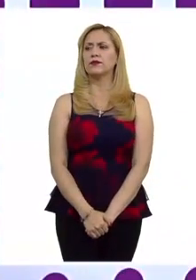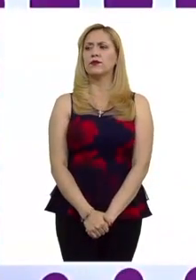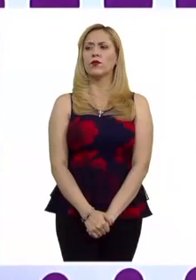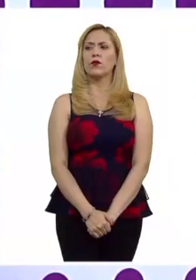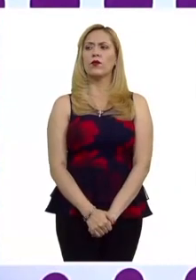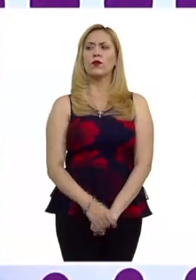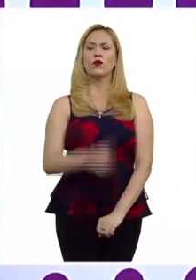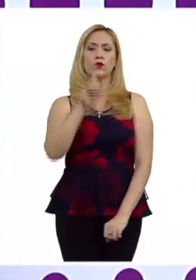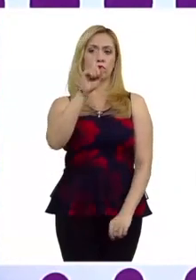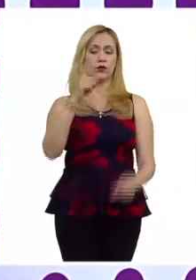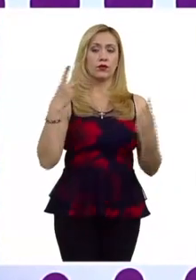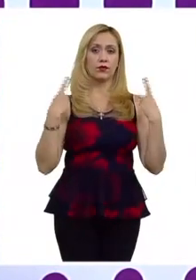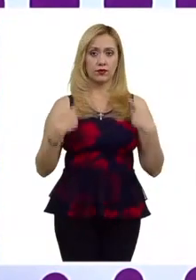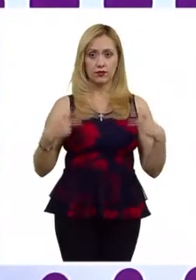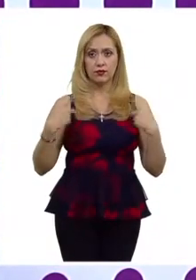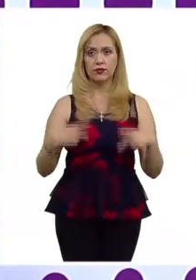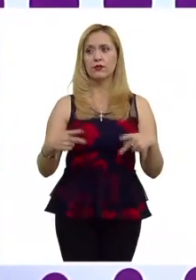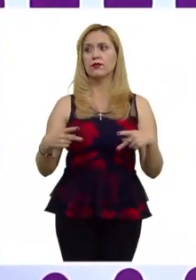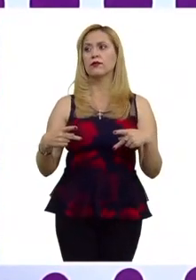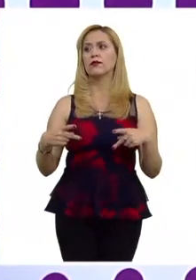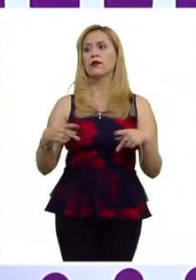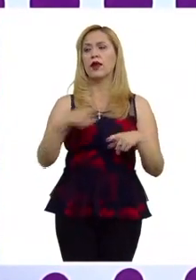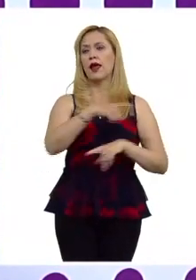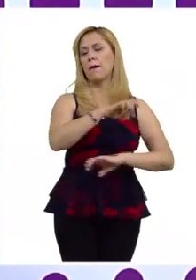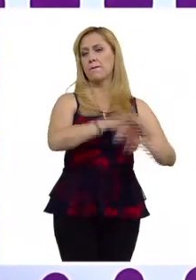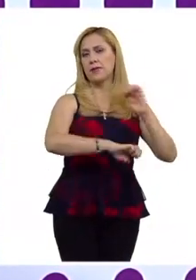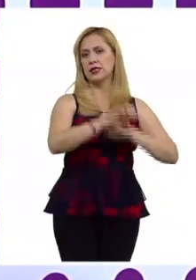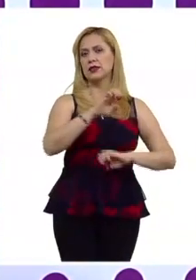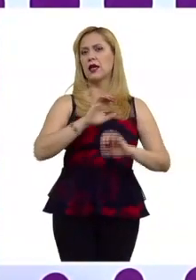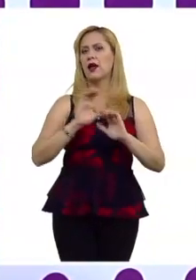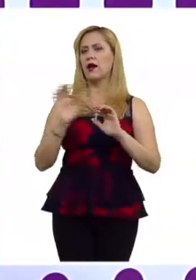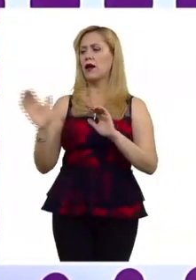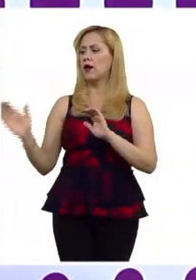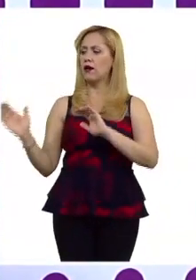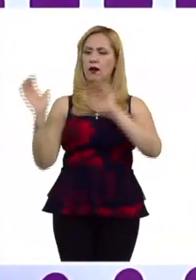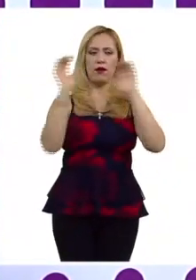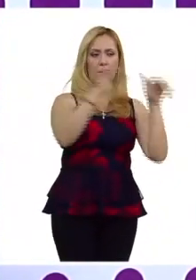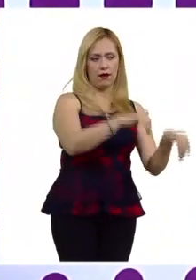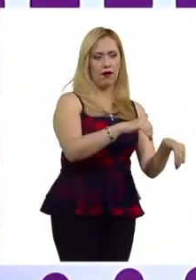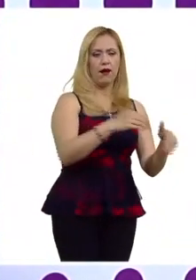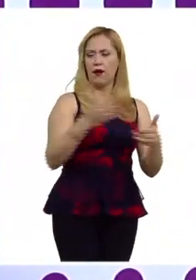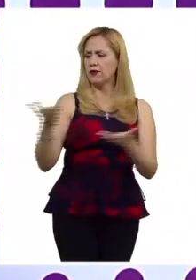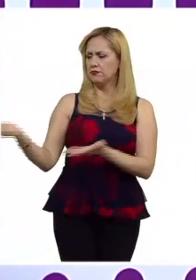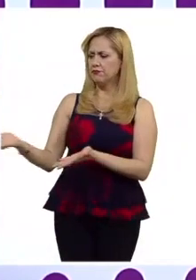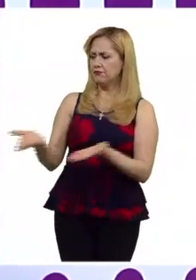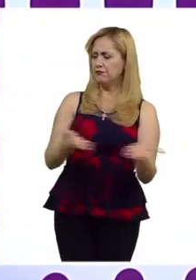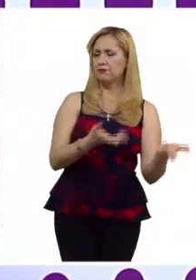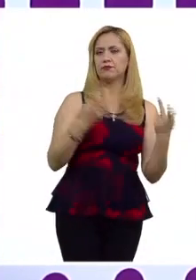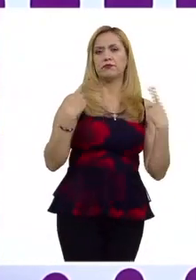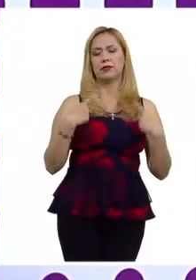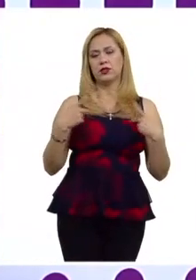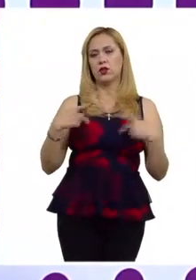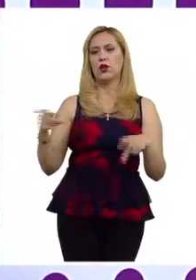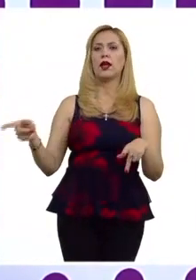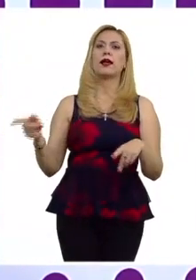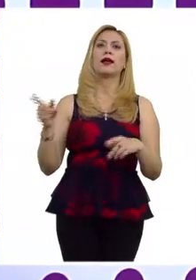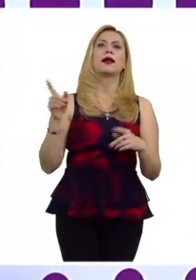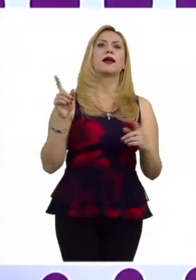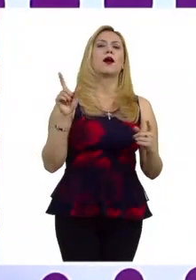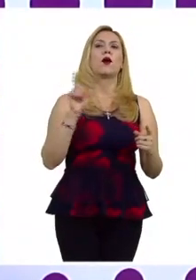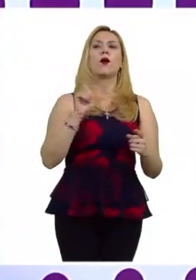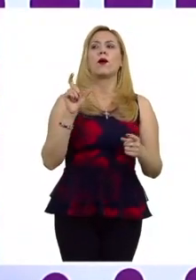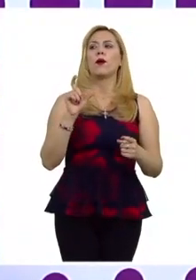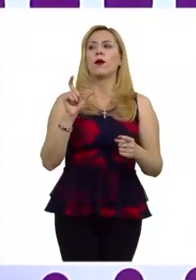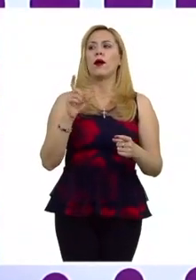una persona fue contratada por una empresa y aparentemente en su entrevista bueno